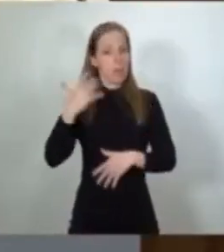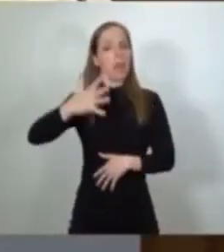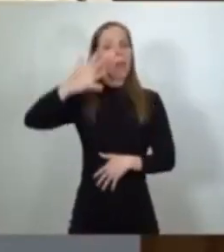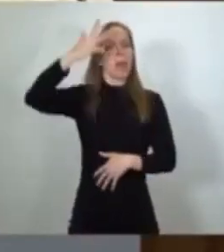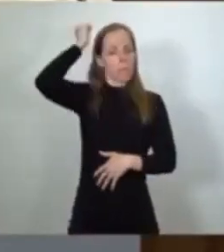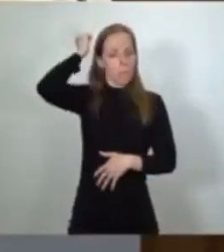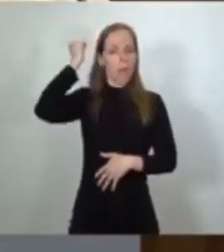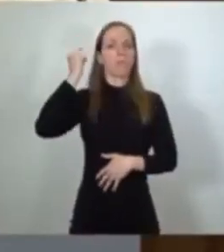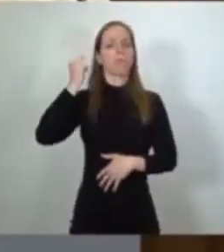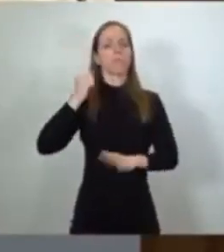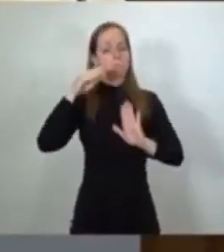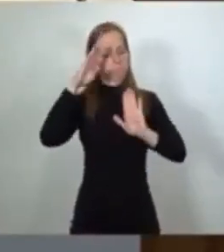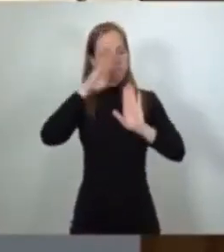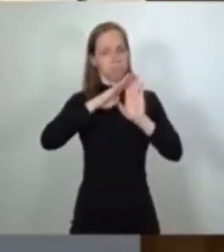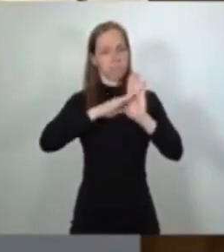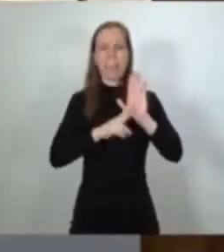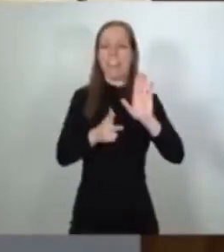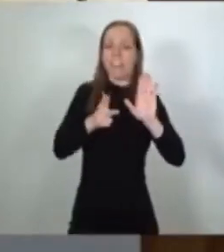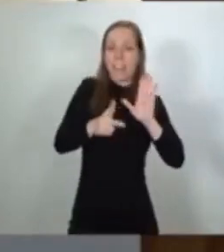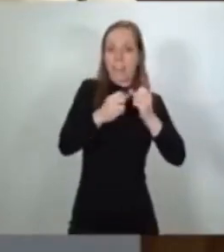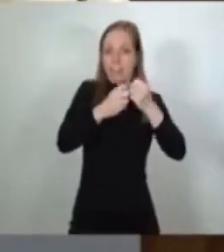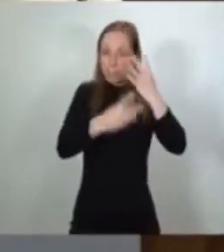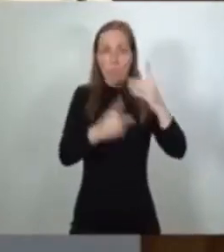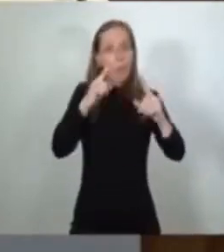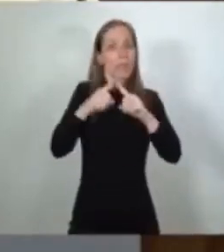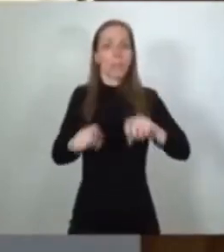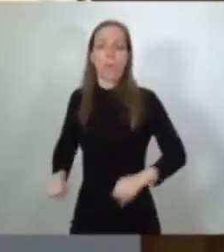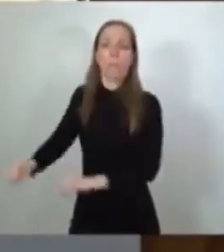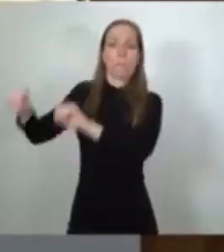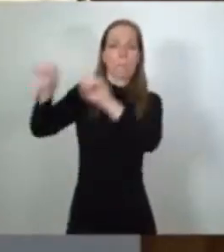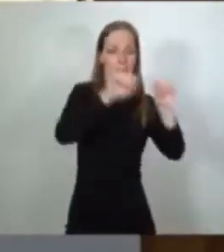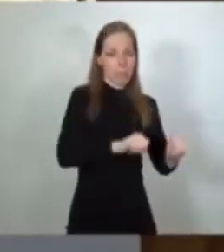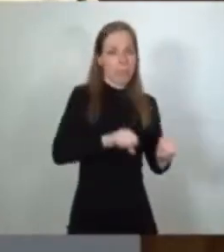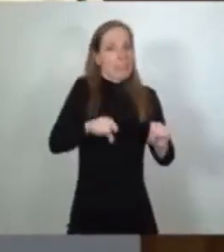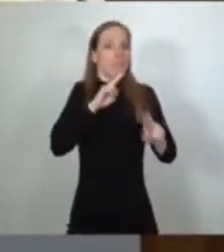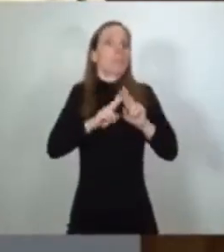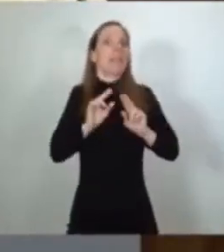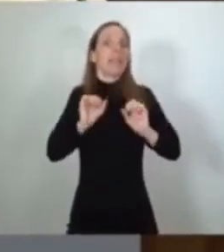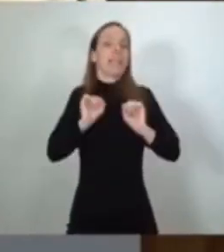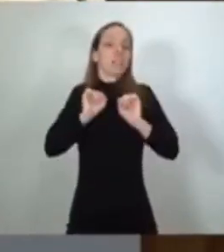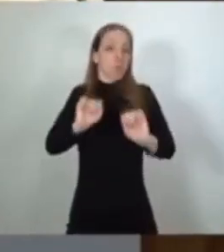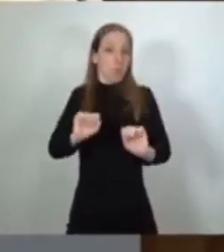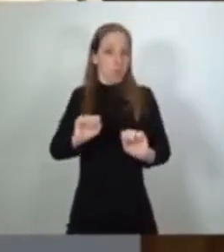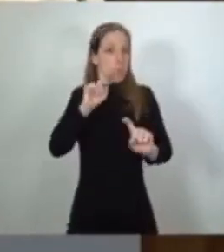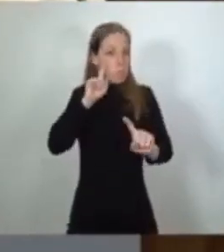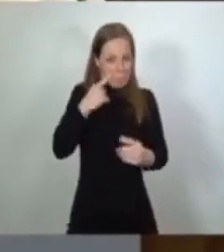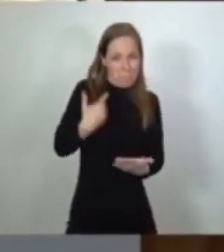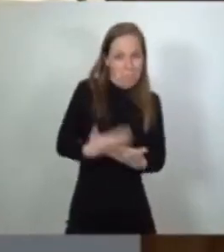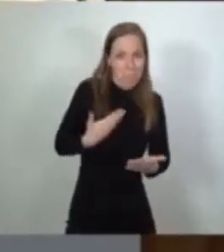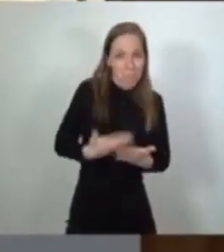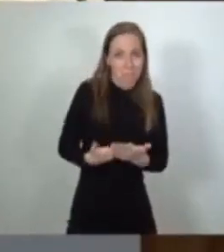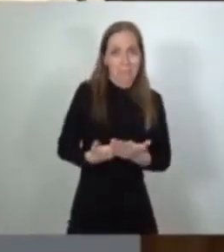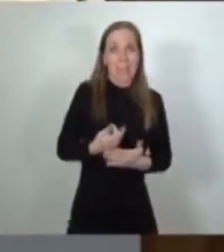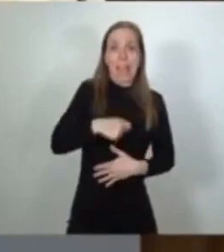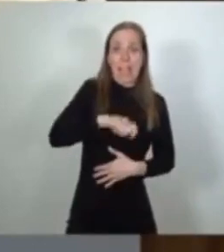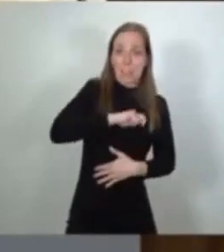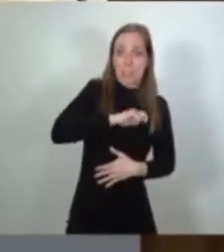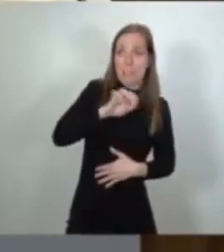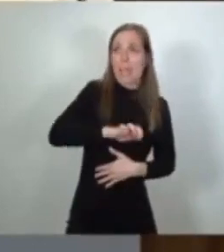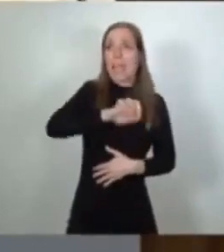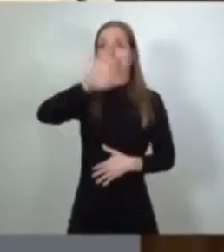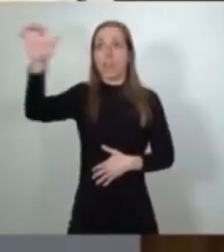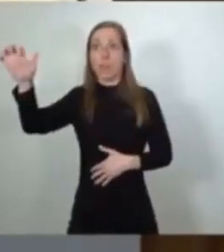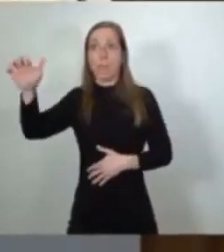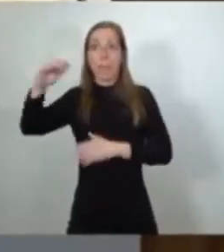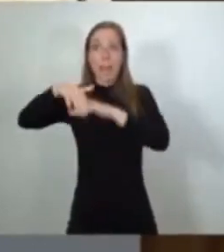de un escudo social de derechos que es actualmente un ejemplo para las democracias españolas e europeas y una